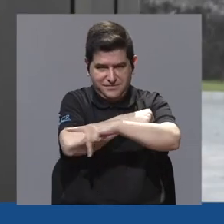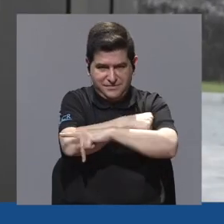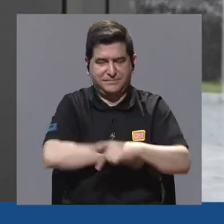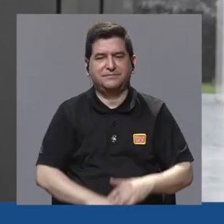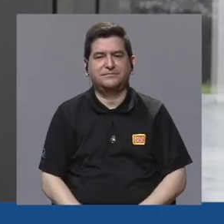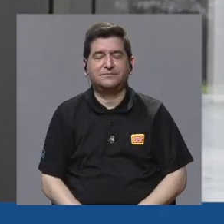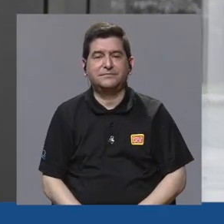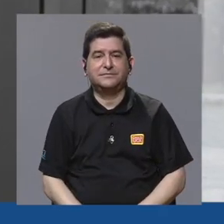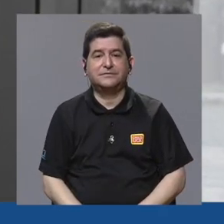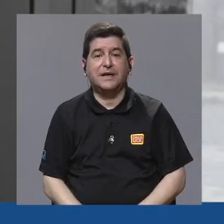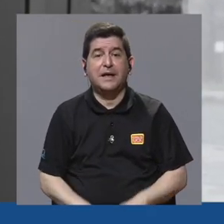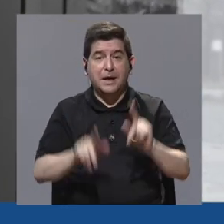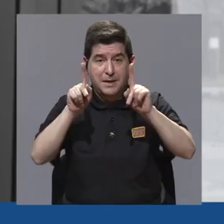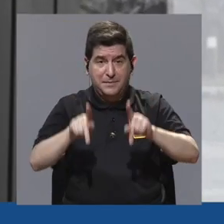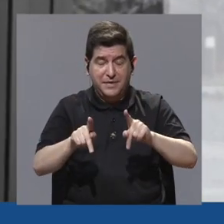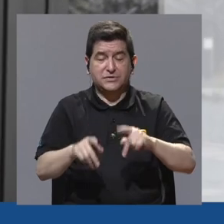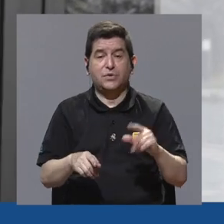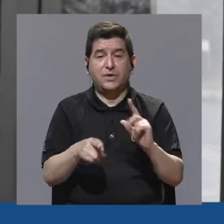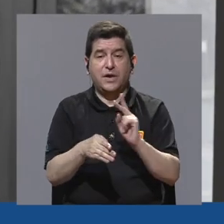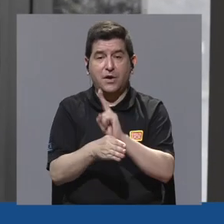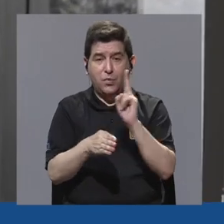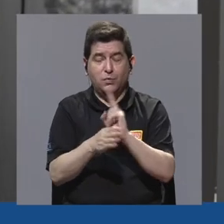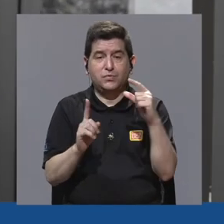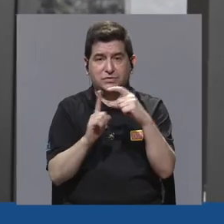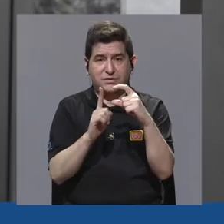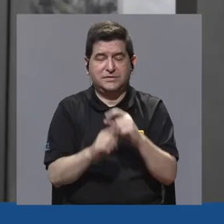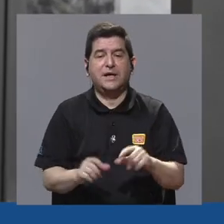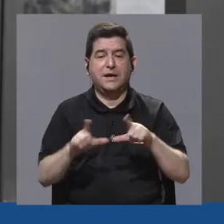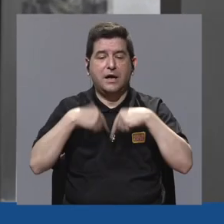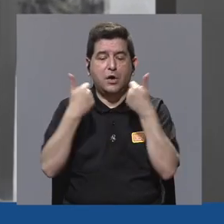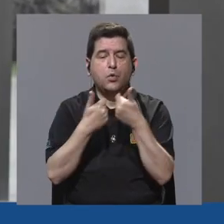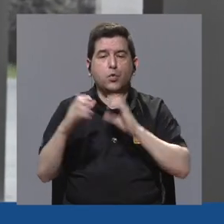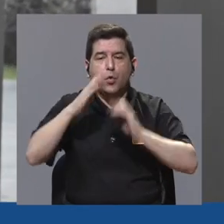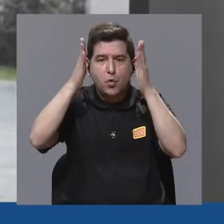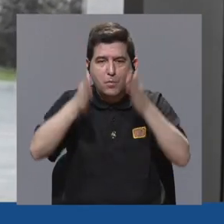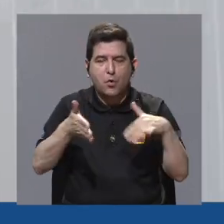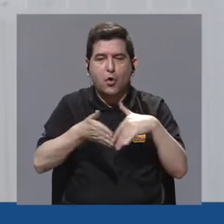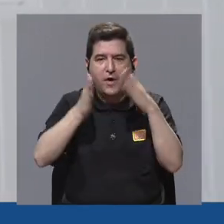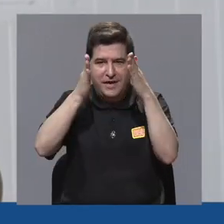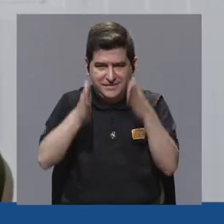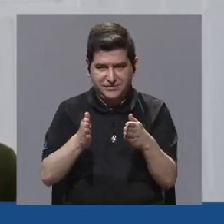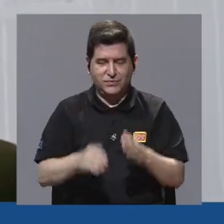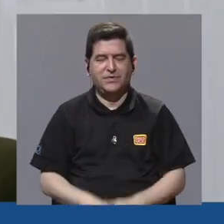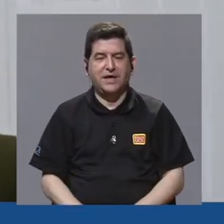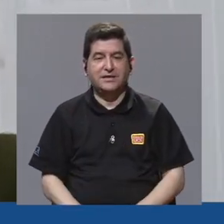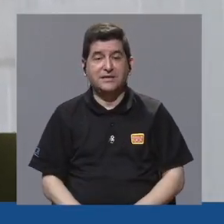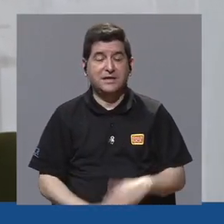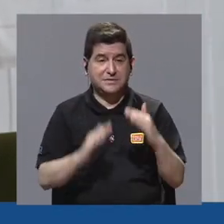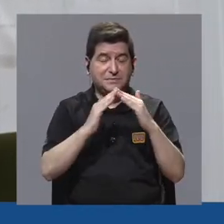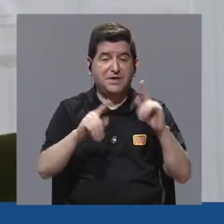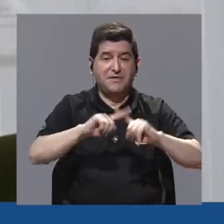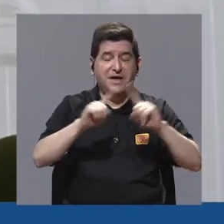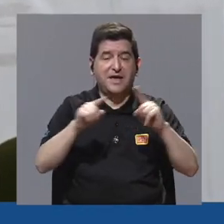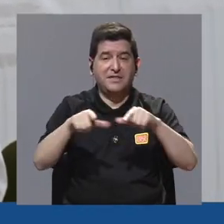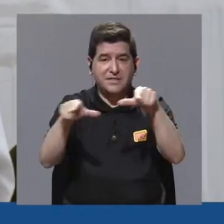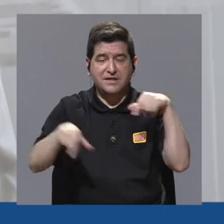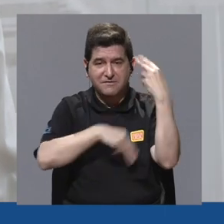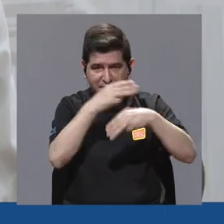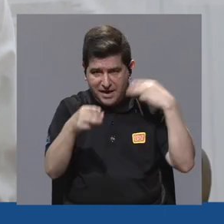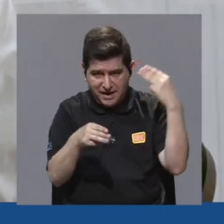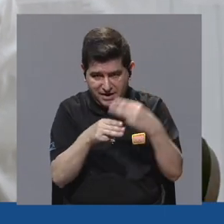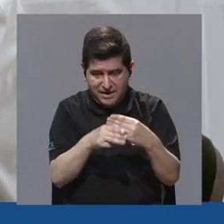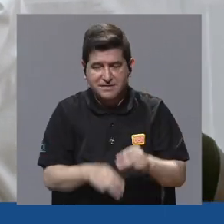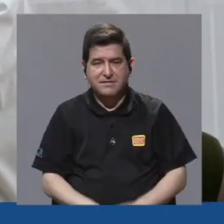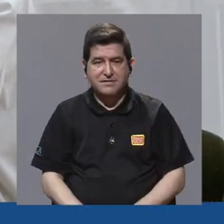La invitada utiliza este término para referirse al grupo de científicos y estudiantes que residen en diferentes lugares del mundo